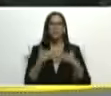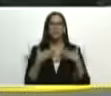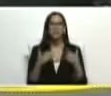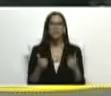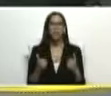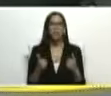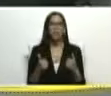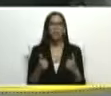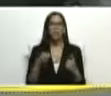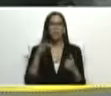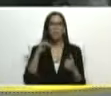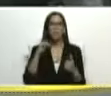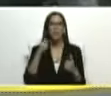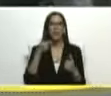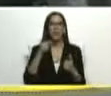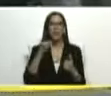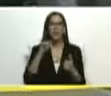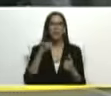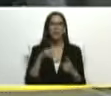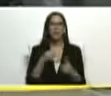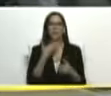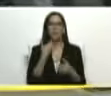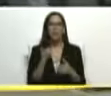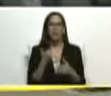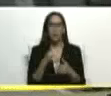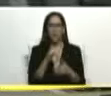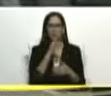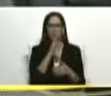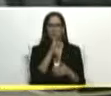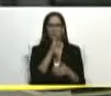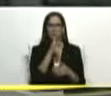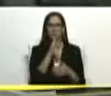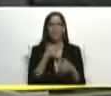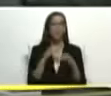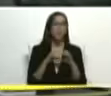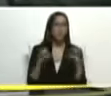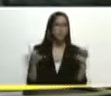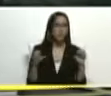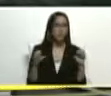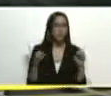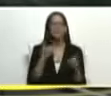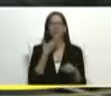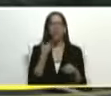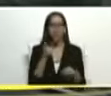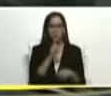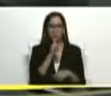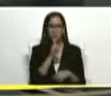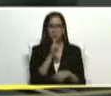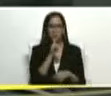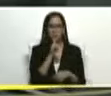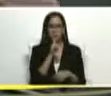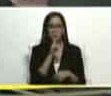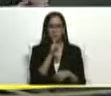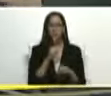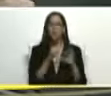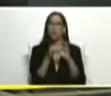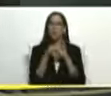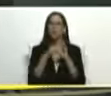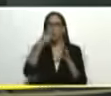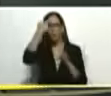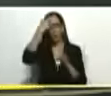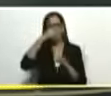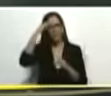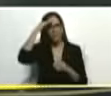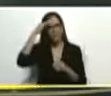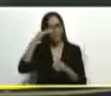magali mejores noticias educación mejores noticias unión cívico-militar